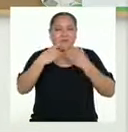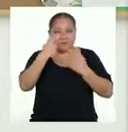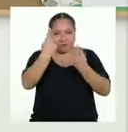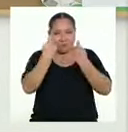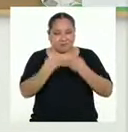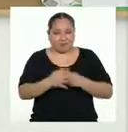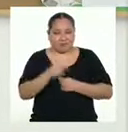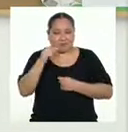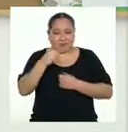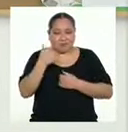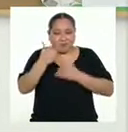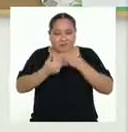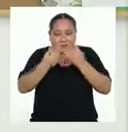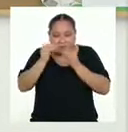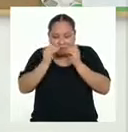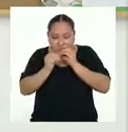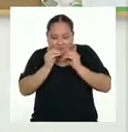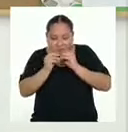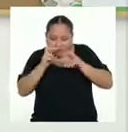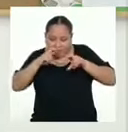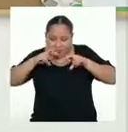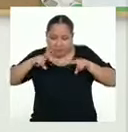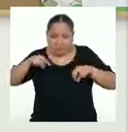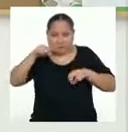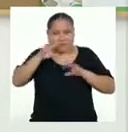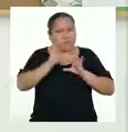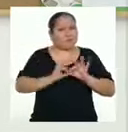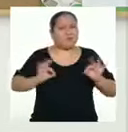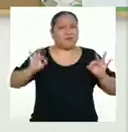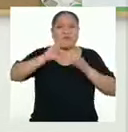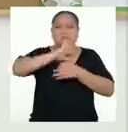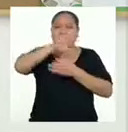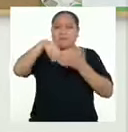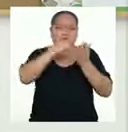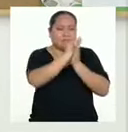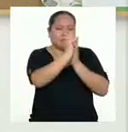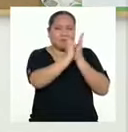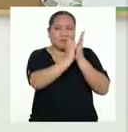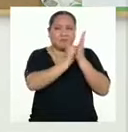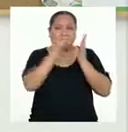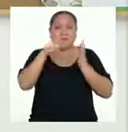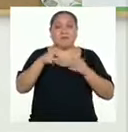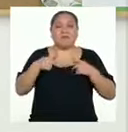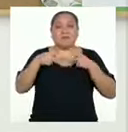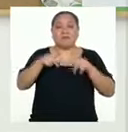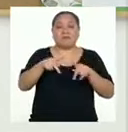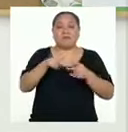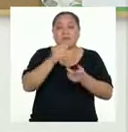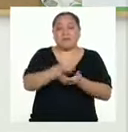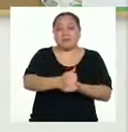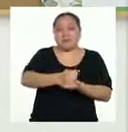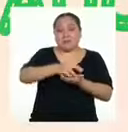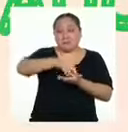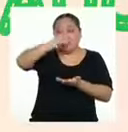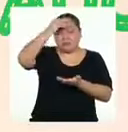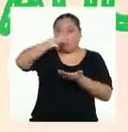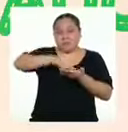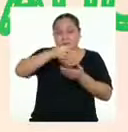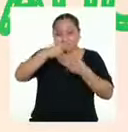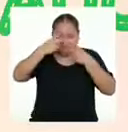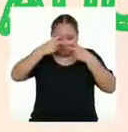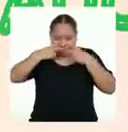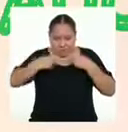revisión es un paso muy importante en toda la producción de texto, ya que nos permite aprender a autoevaluarnos y corregirnos.